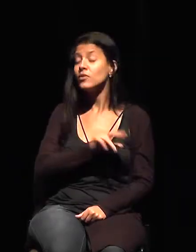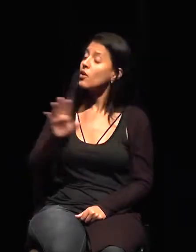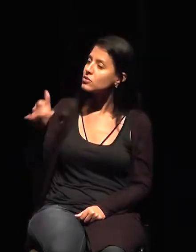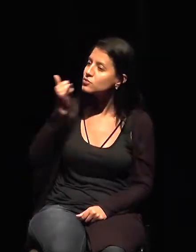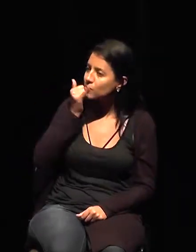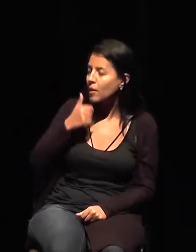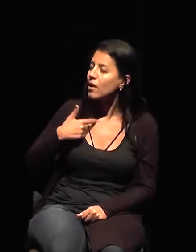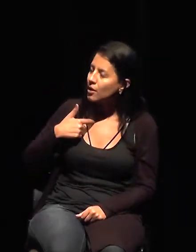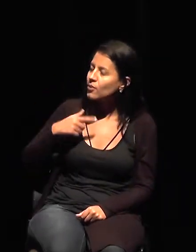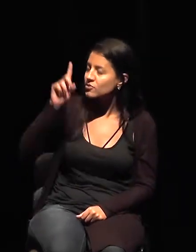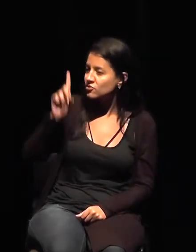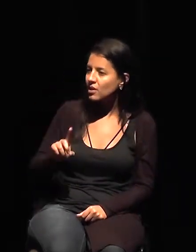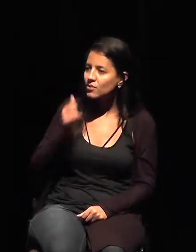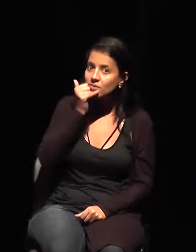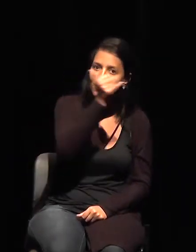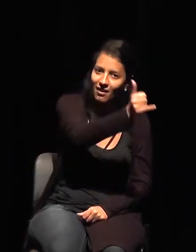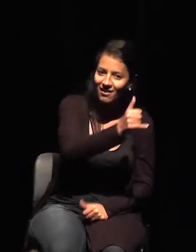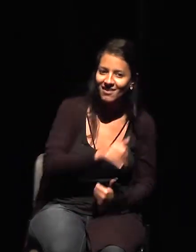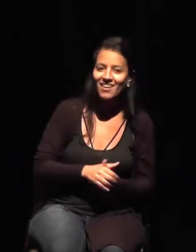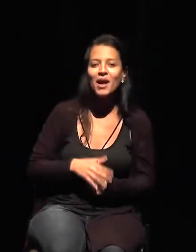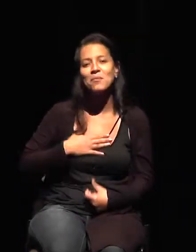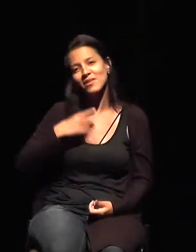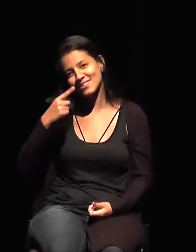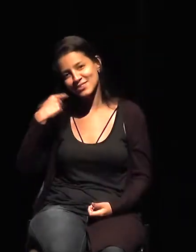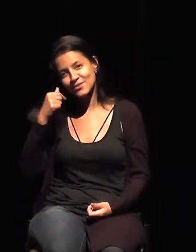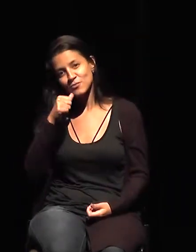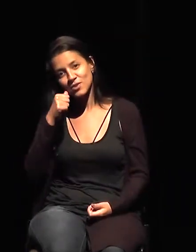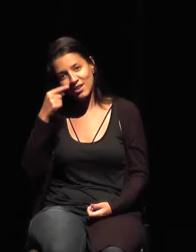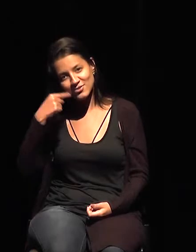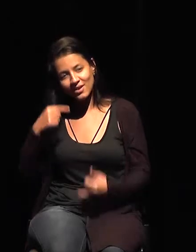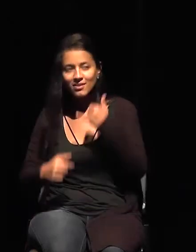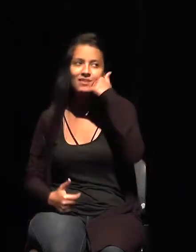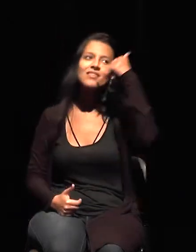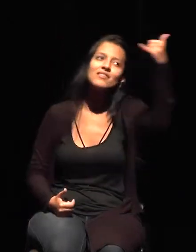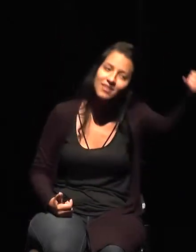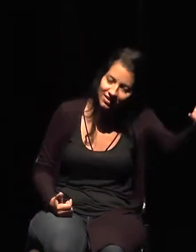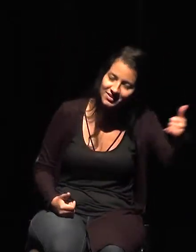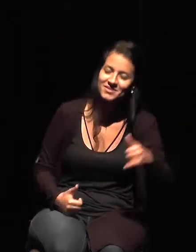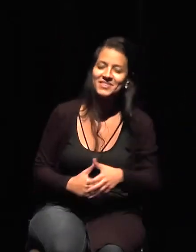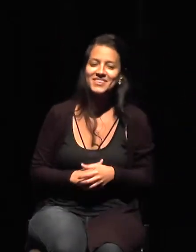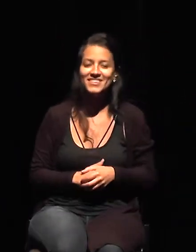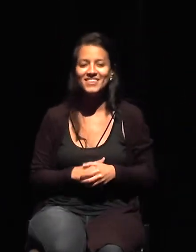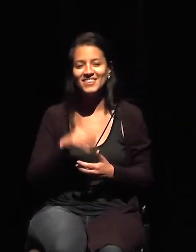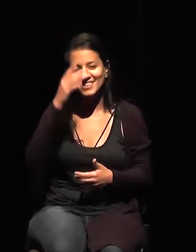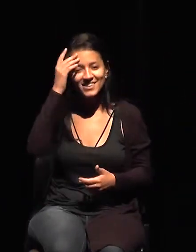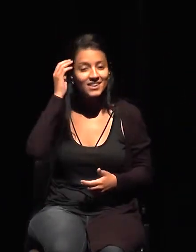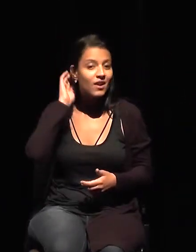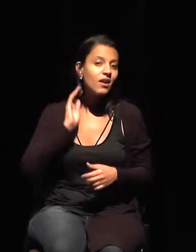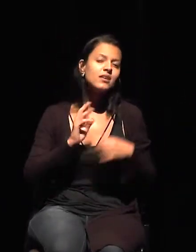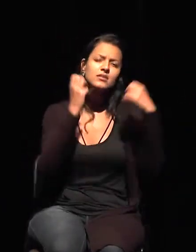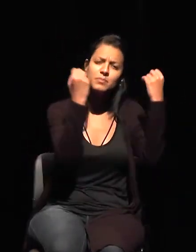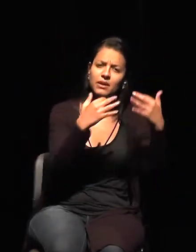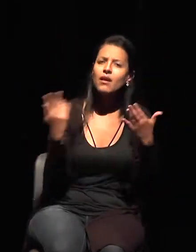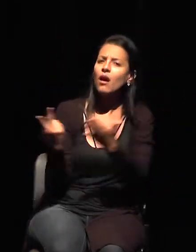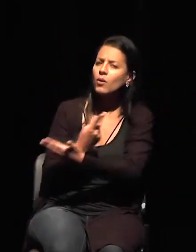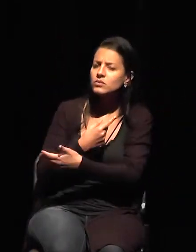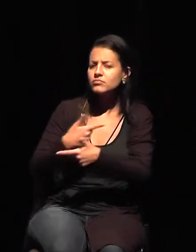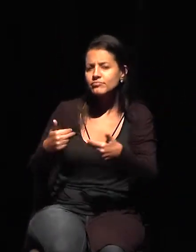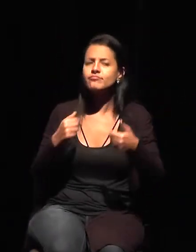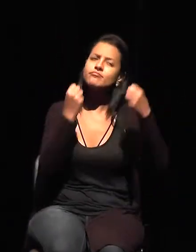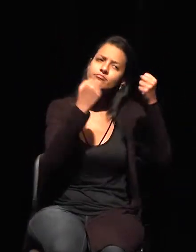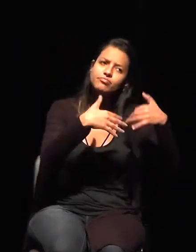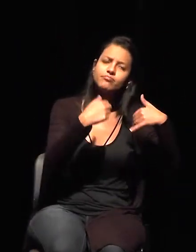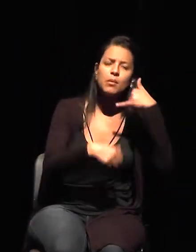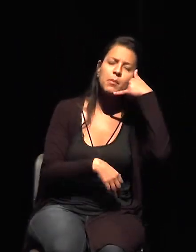llamada. Llamé a mi abogada y le dije, mira, yo me encuentro en esa situación. Pero antes de que terminara la llamada,